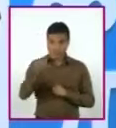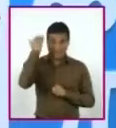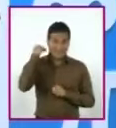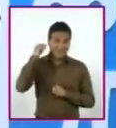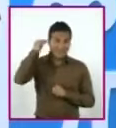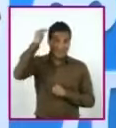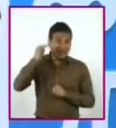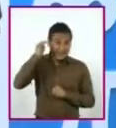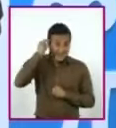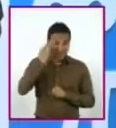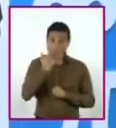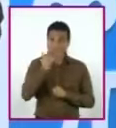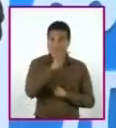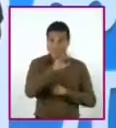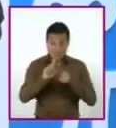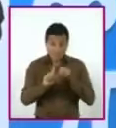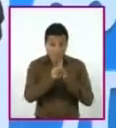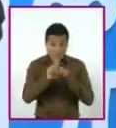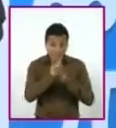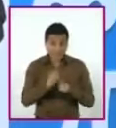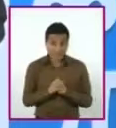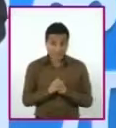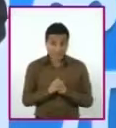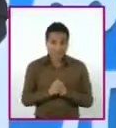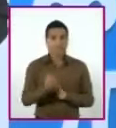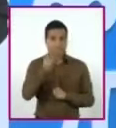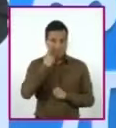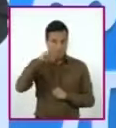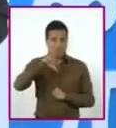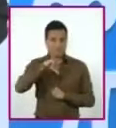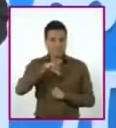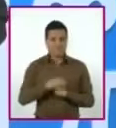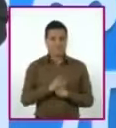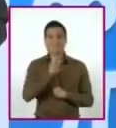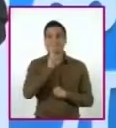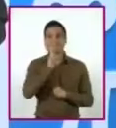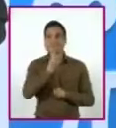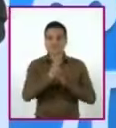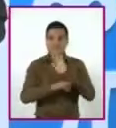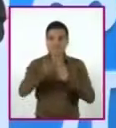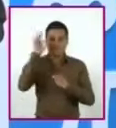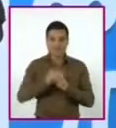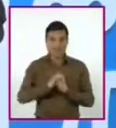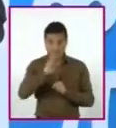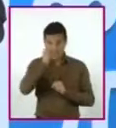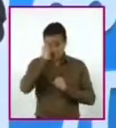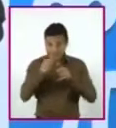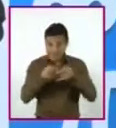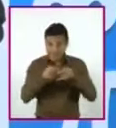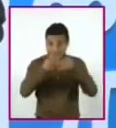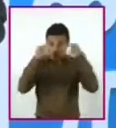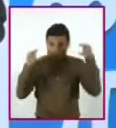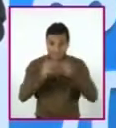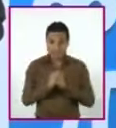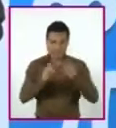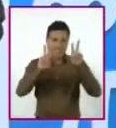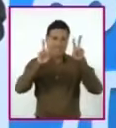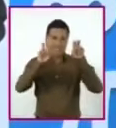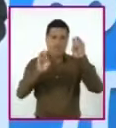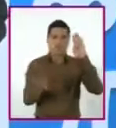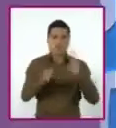dragón? Pues hoy hallaremos su respuesta. Recordemos el cuento, el mundo de las ecuaciones.